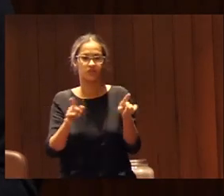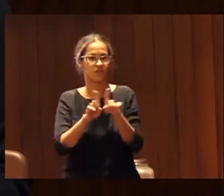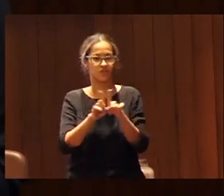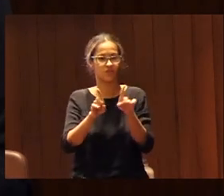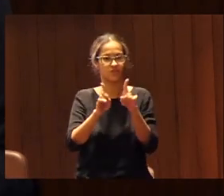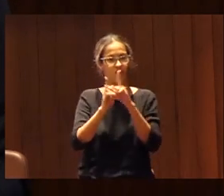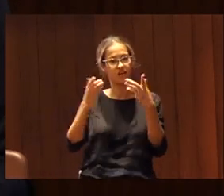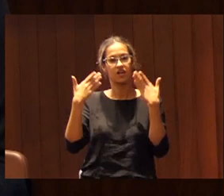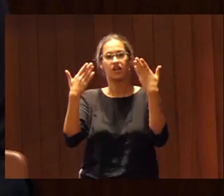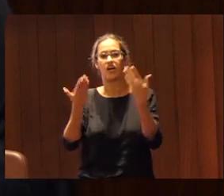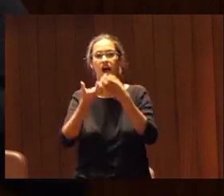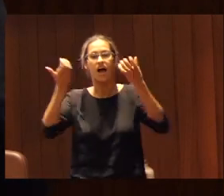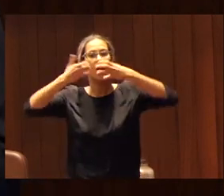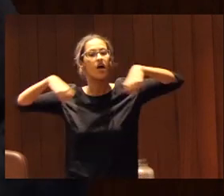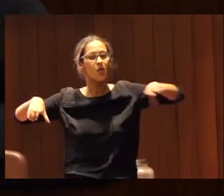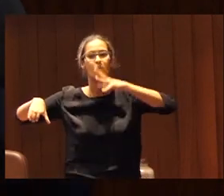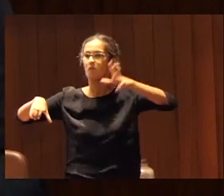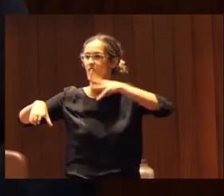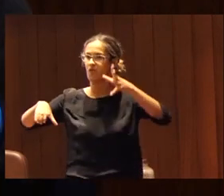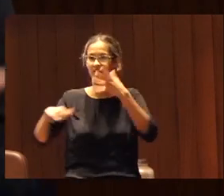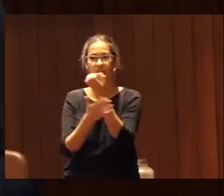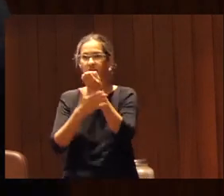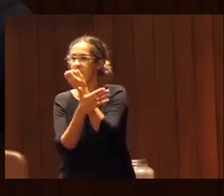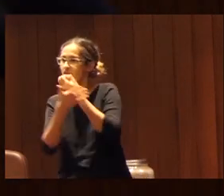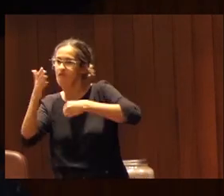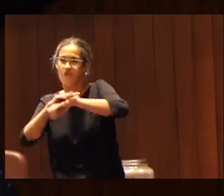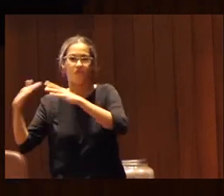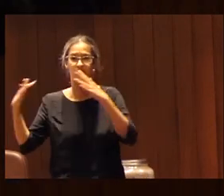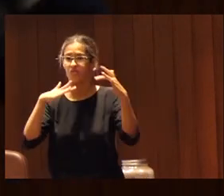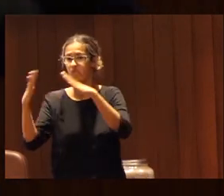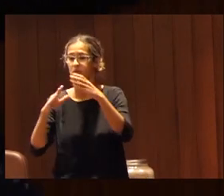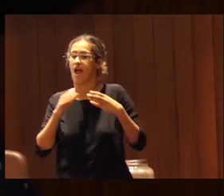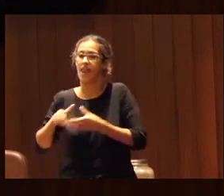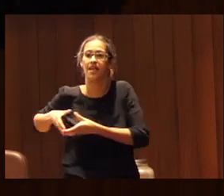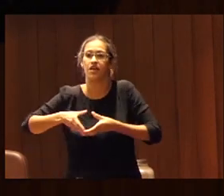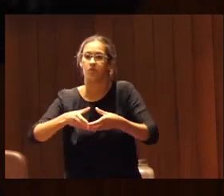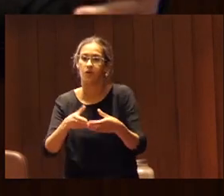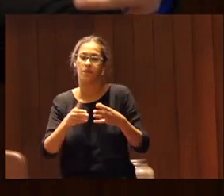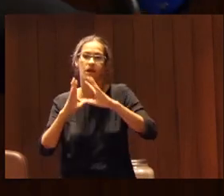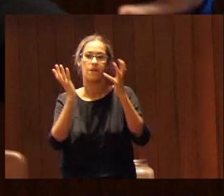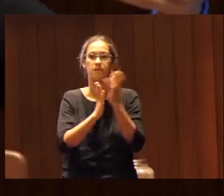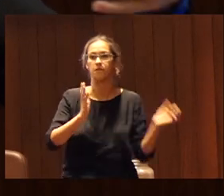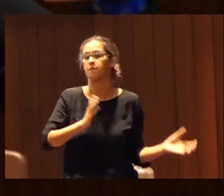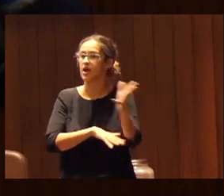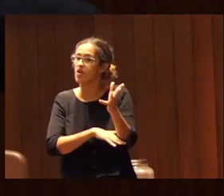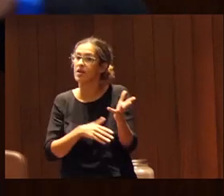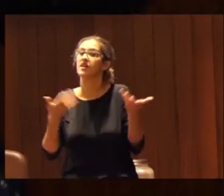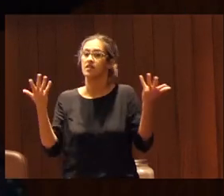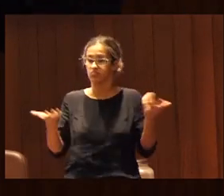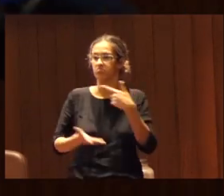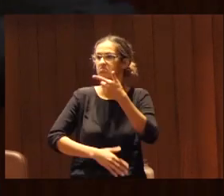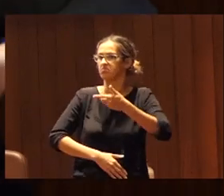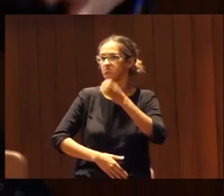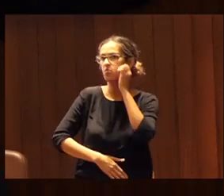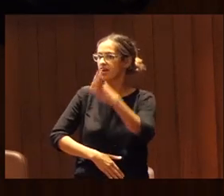actividades ya implantadas como son el fútbol el rugby el balomano que tienen continuidad en el pueblo en otros clubes bien importante le estamos